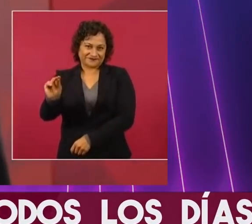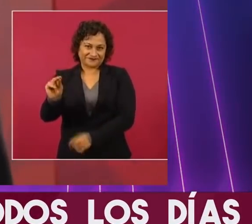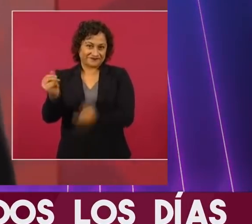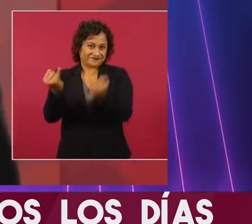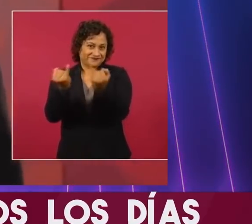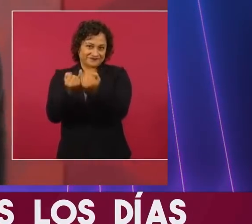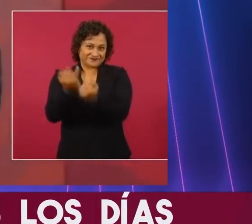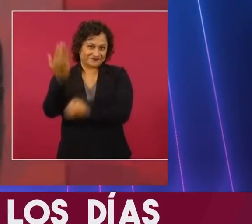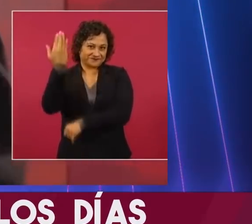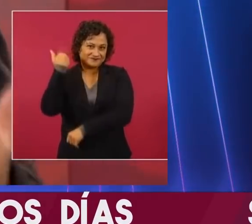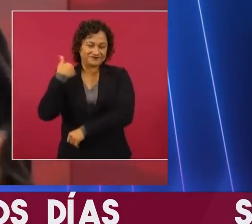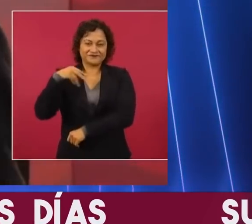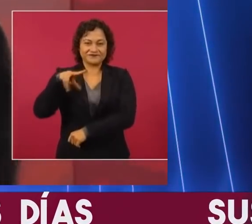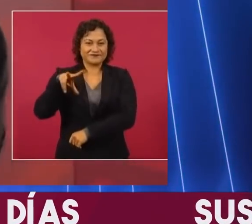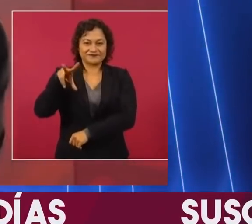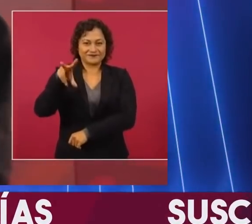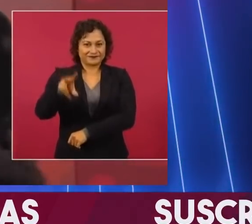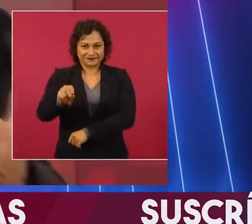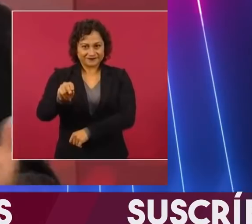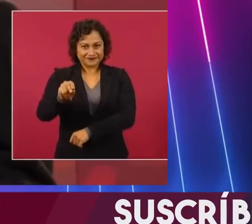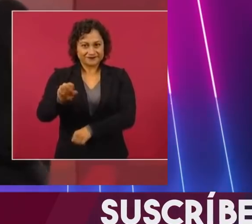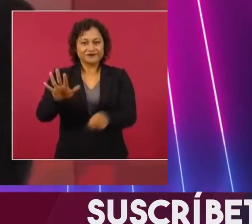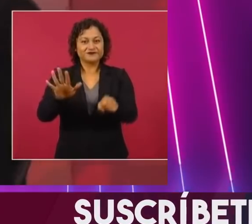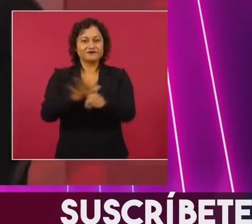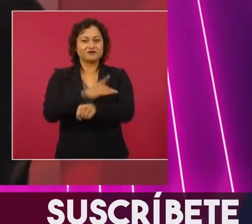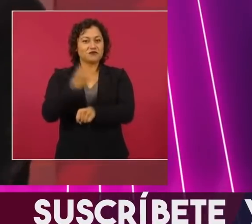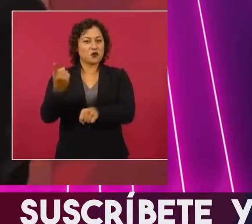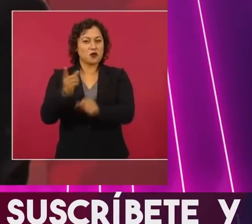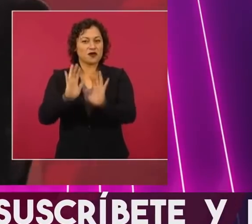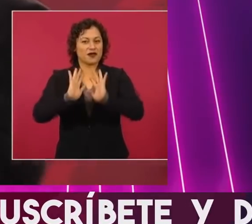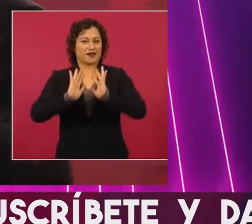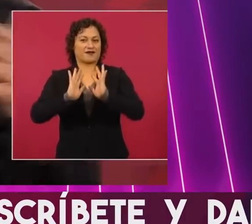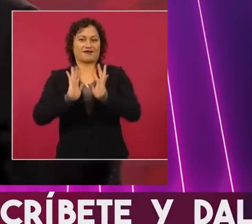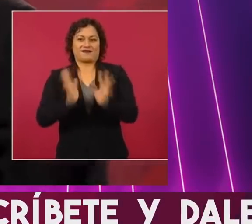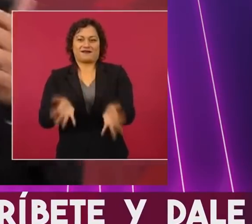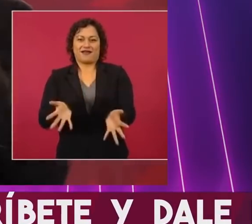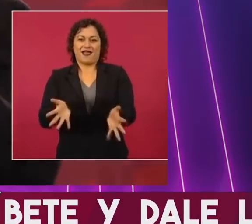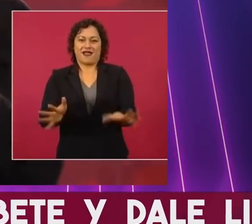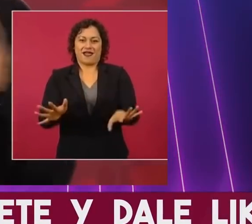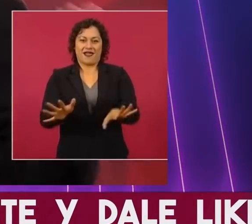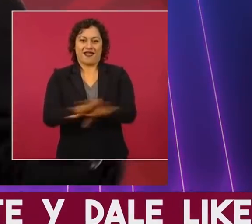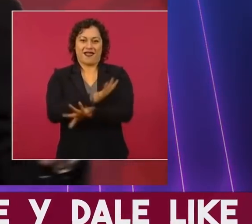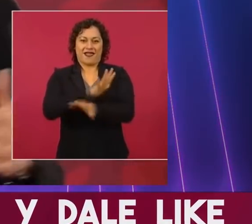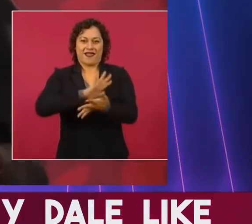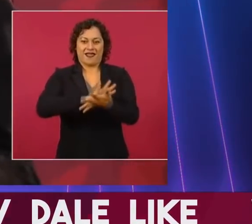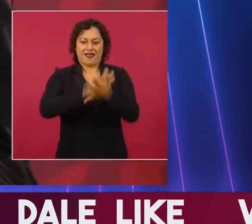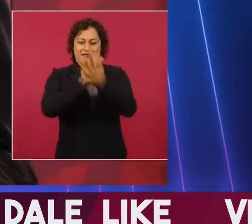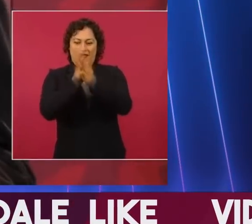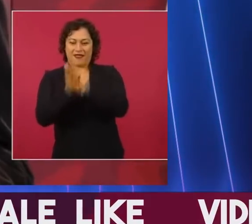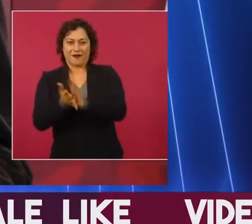Porque actualmente se tiene libertades plenas.